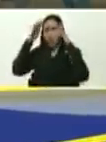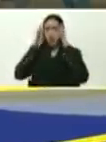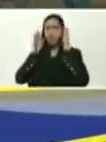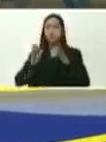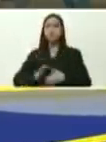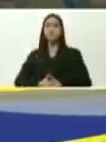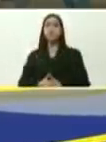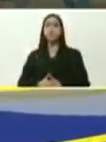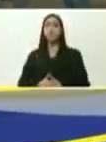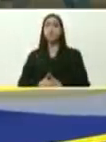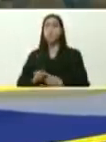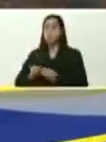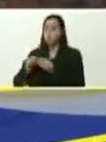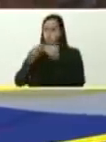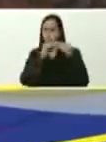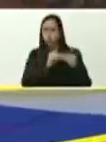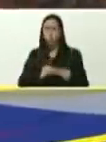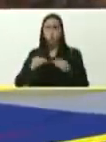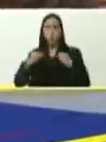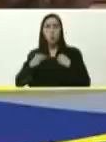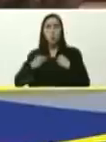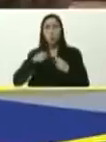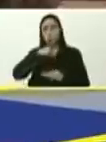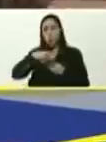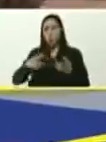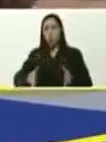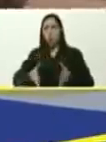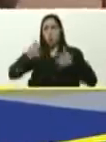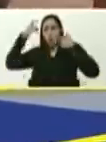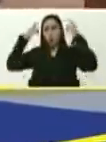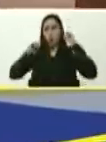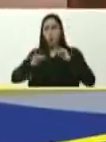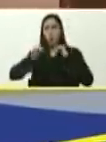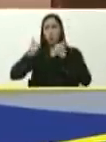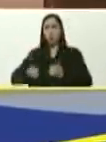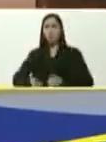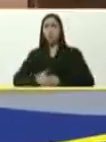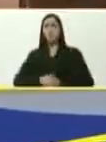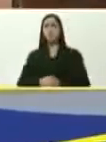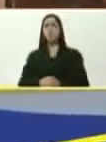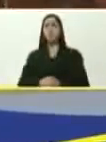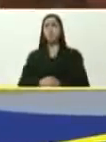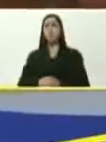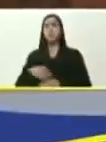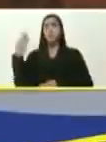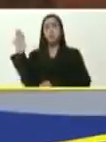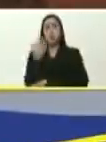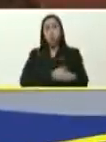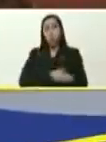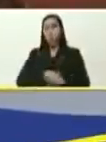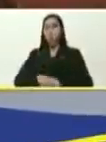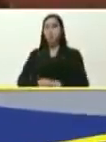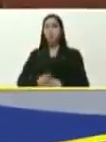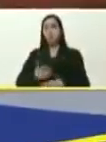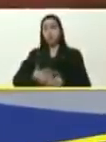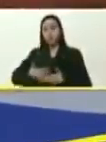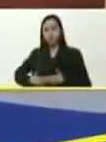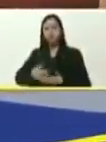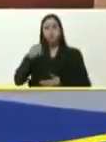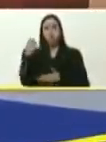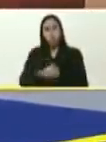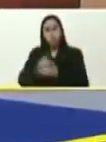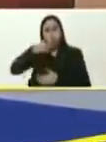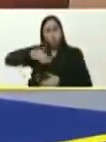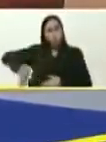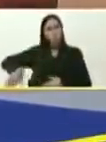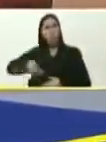y recuperando, la calidad de vida, que logramos, con la revolución, con Chávez, y que el bloqueo, y las sanciones, nos hicieron retroceder, pero este pueblo, no se rinde, presidente,